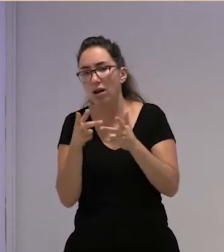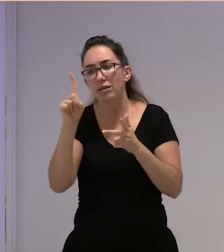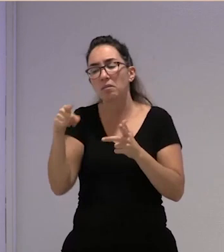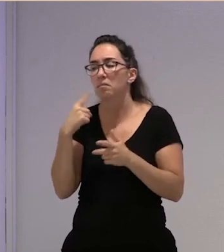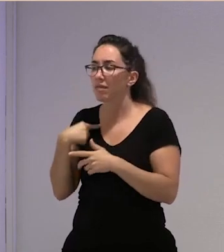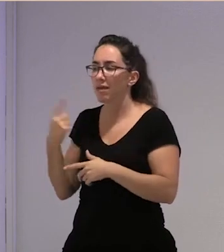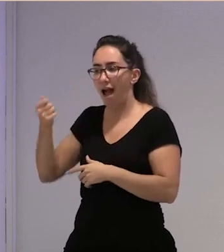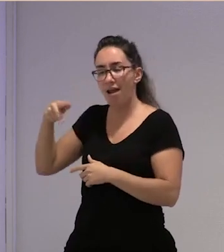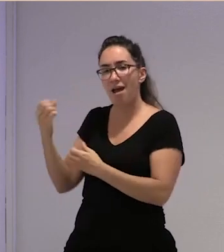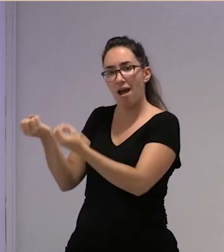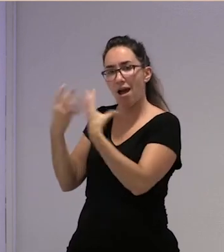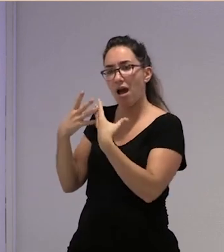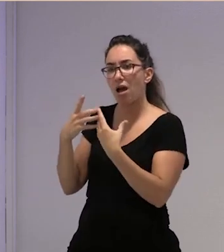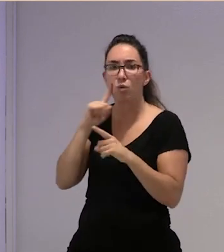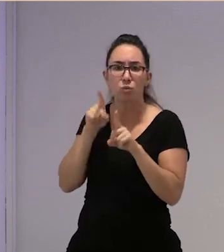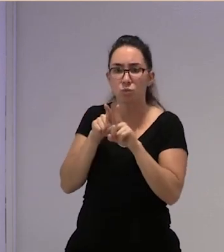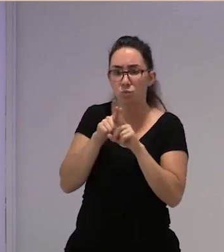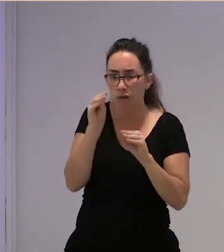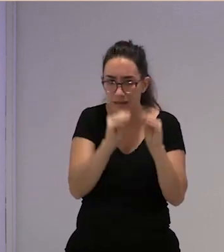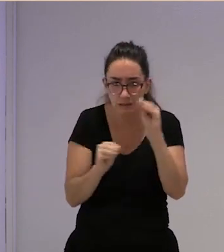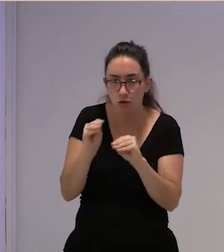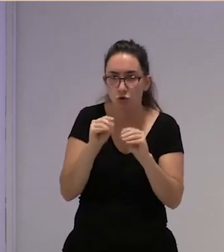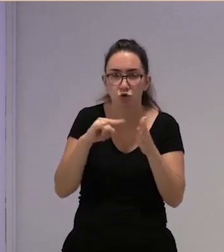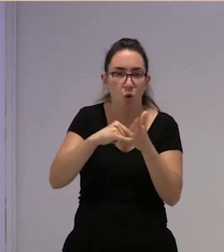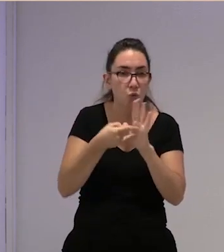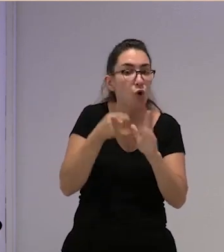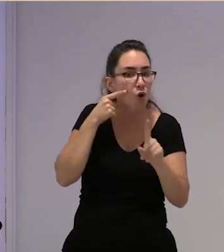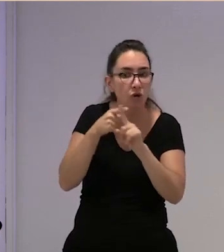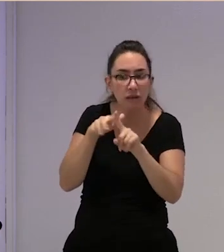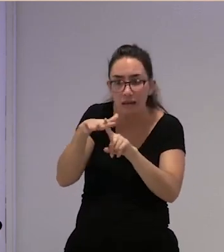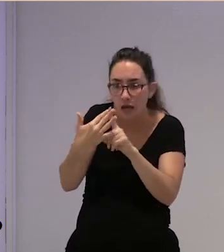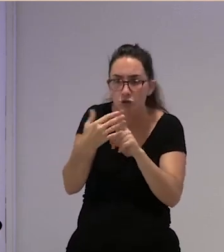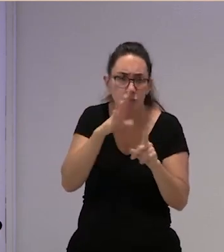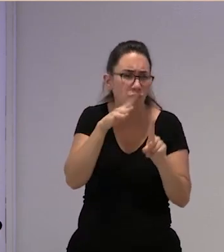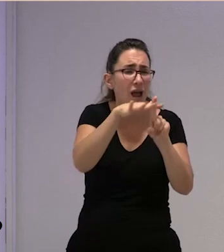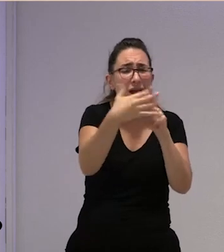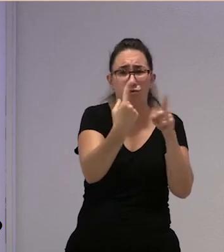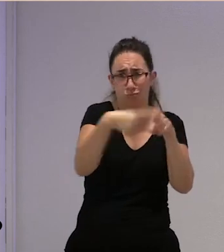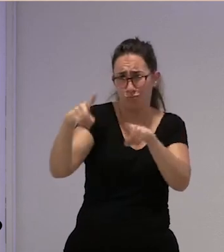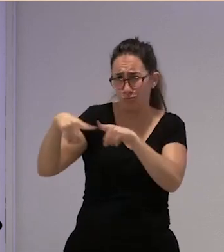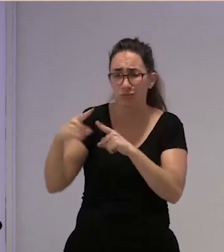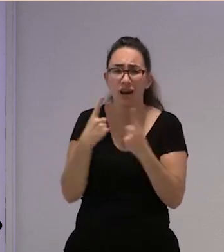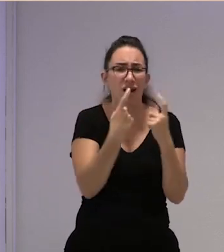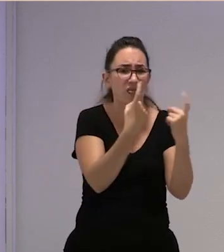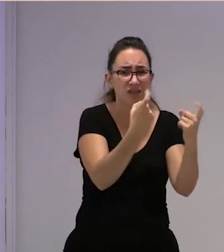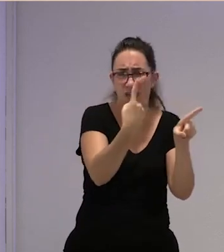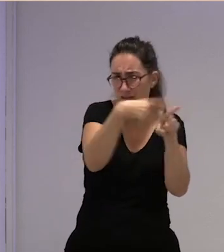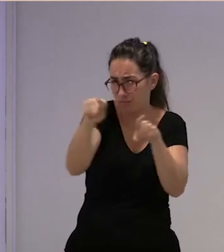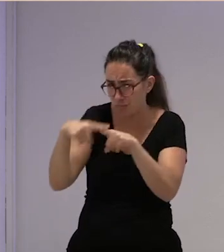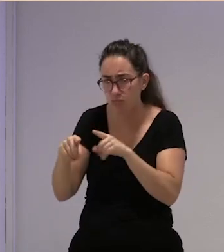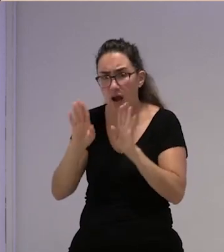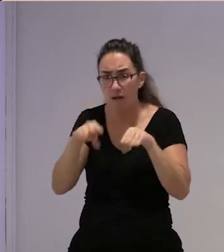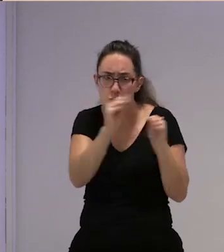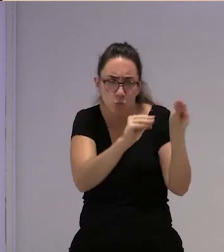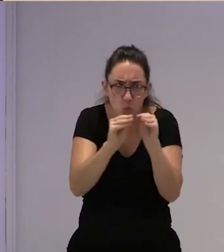soluciones ad hoc para específicas para cada caso que os llegaba muy diferente con necesidades súper diferentes ¿no? Sí